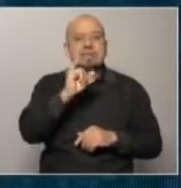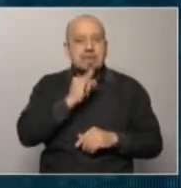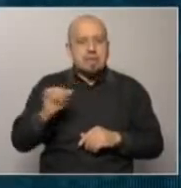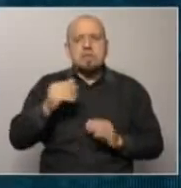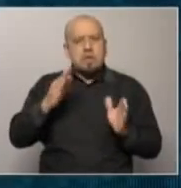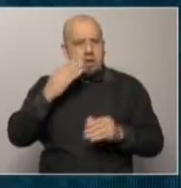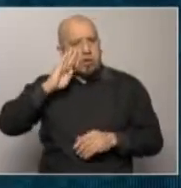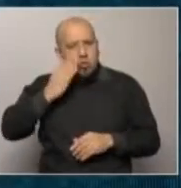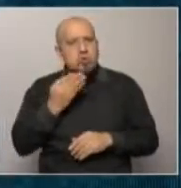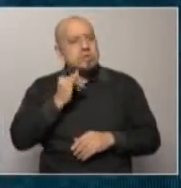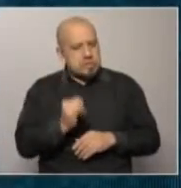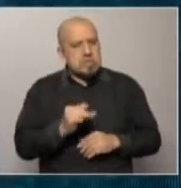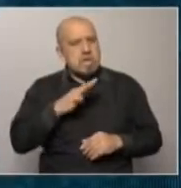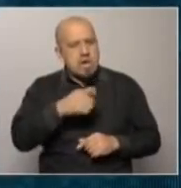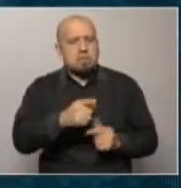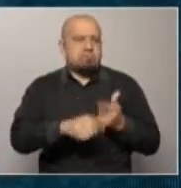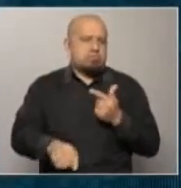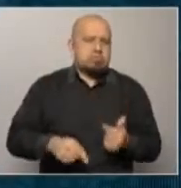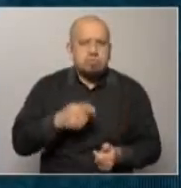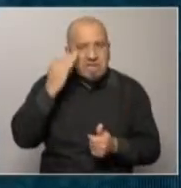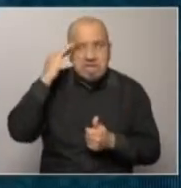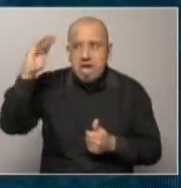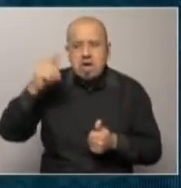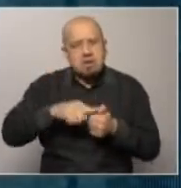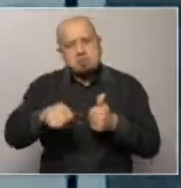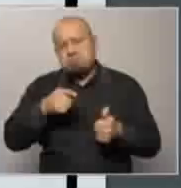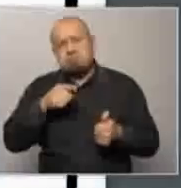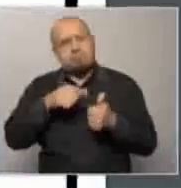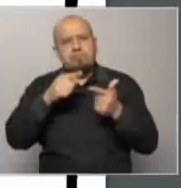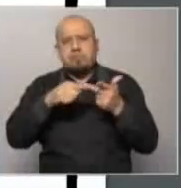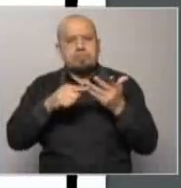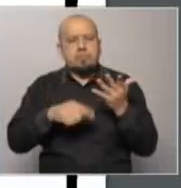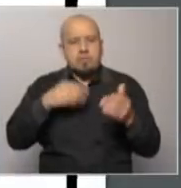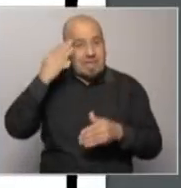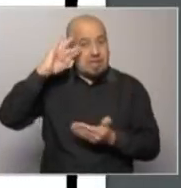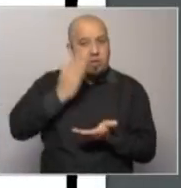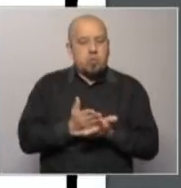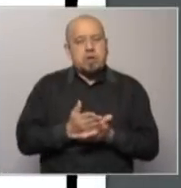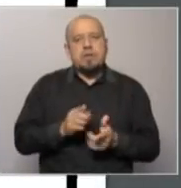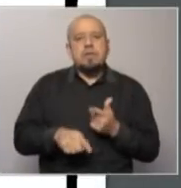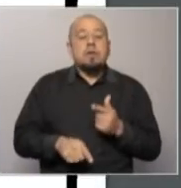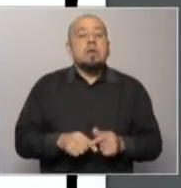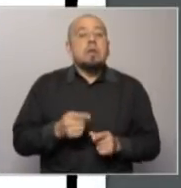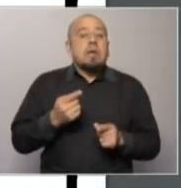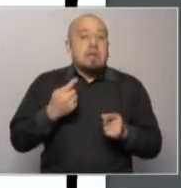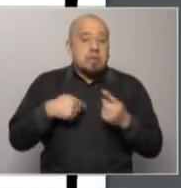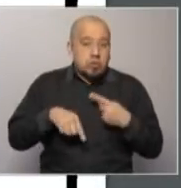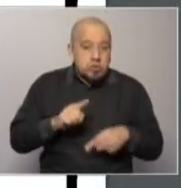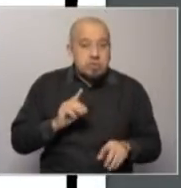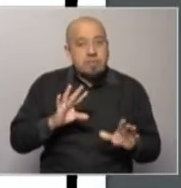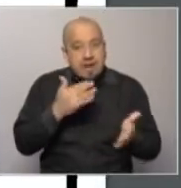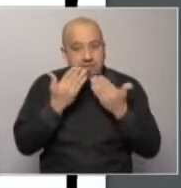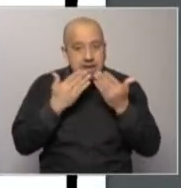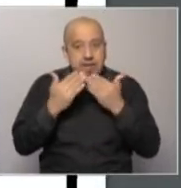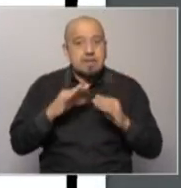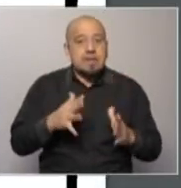la cantidad de horrores que se procedieron a dar en el periodo de la dictadura. Y para hablar un poco, adelantar un poco lo que será